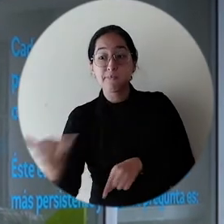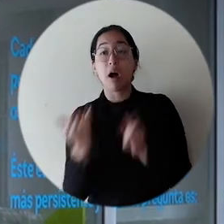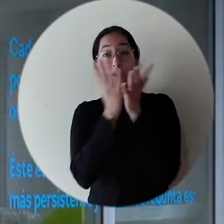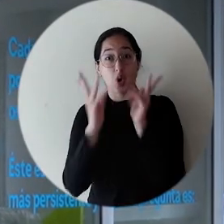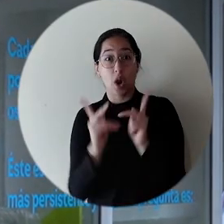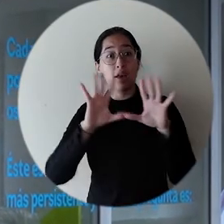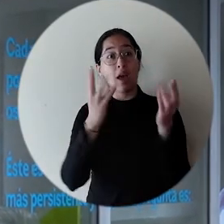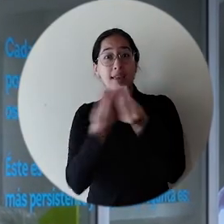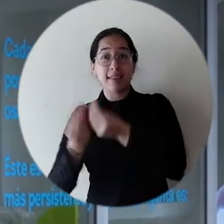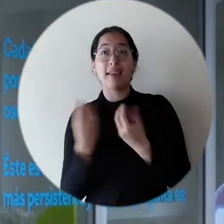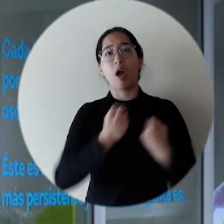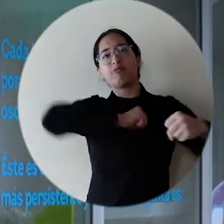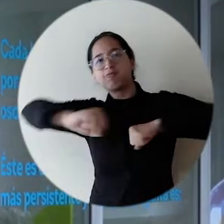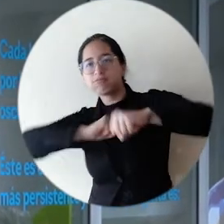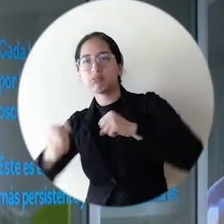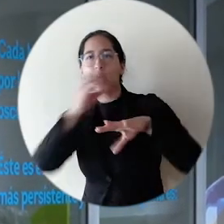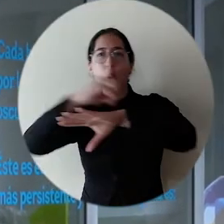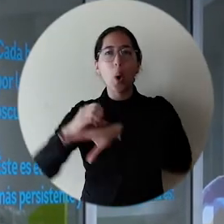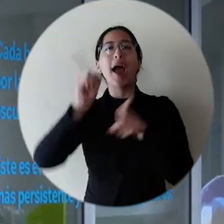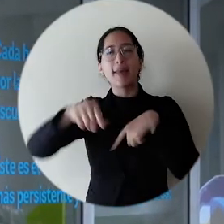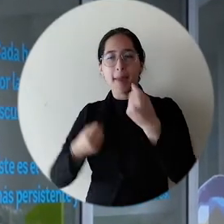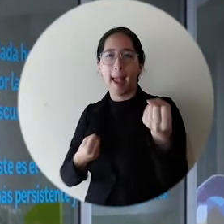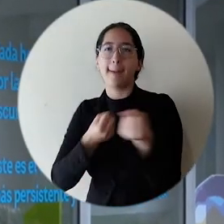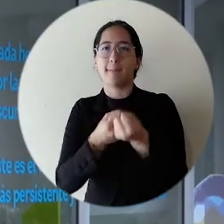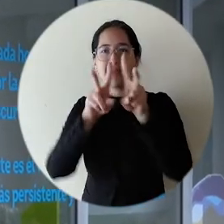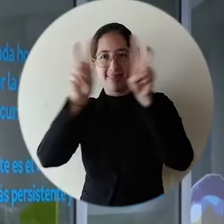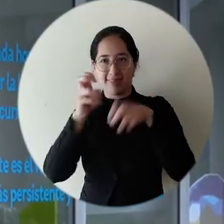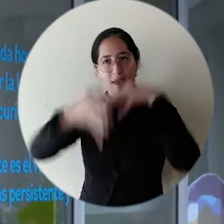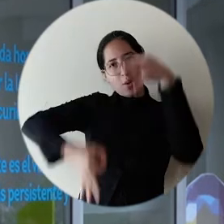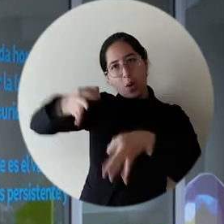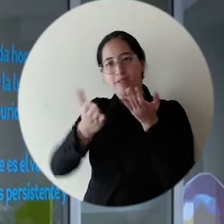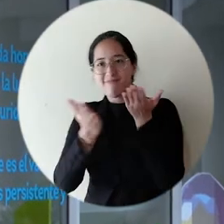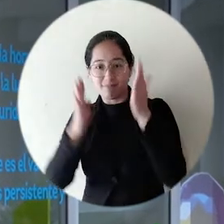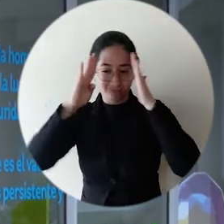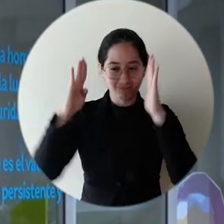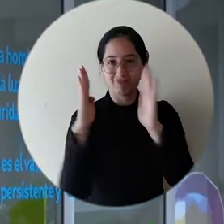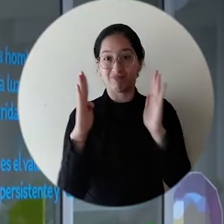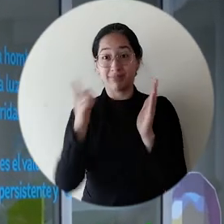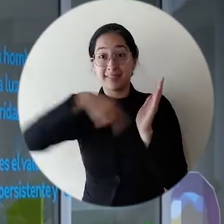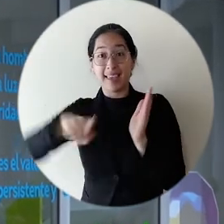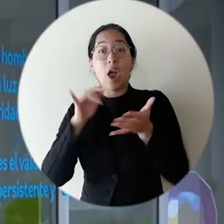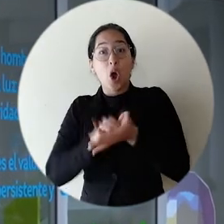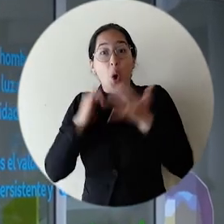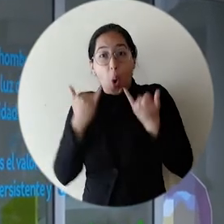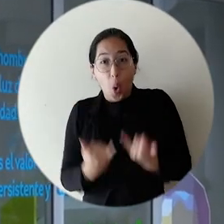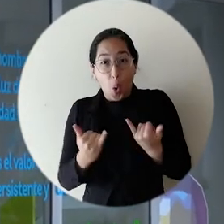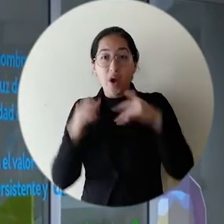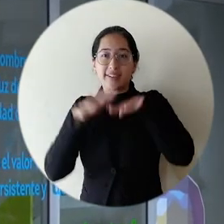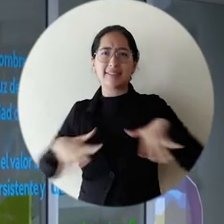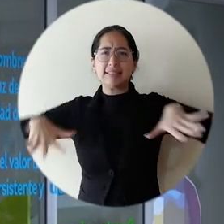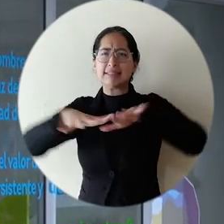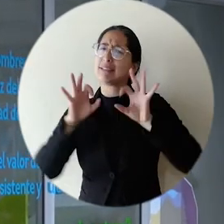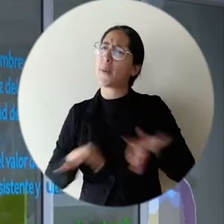por eso a los estudiantes en estos movimientos y organizaciones se les hace un acompañamiento jurídico para la construcción de las mismas. Por eso hoy